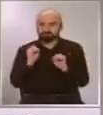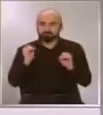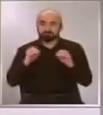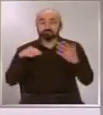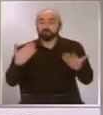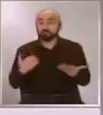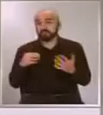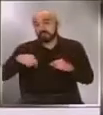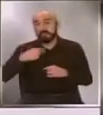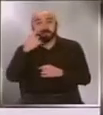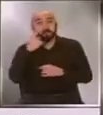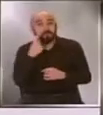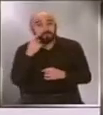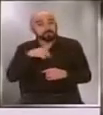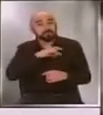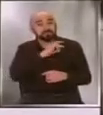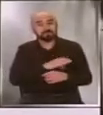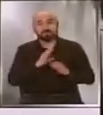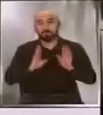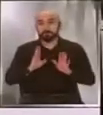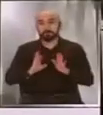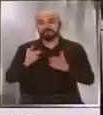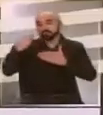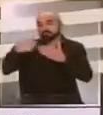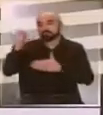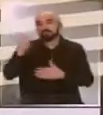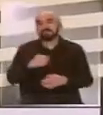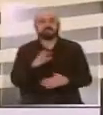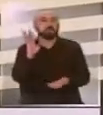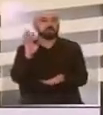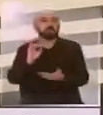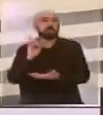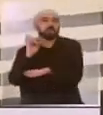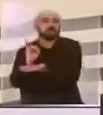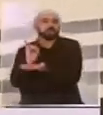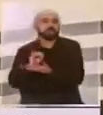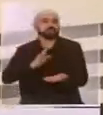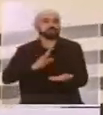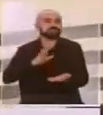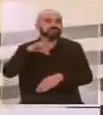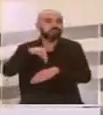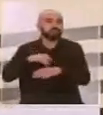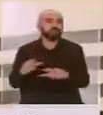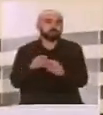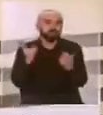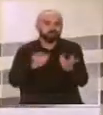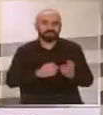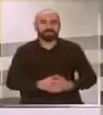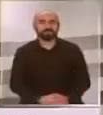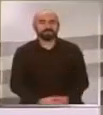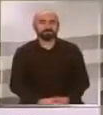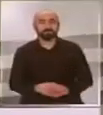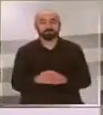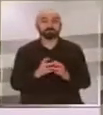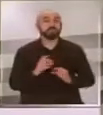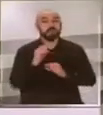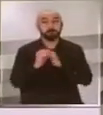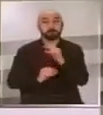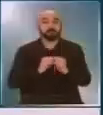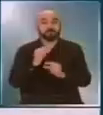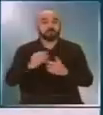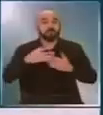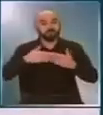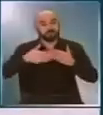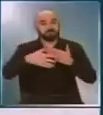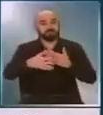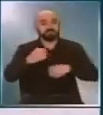país, esperan autorización del Instituto de Salud Pública. A medida que vaya ocurriendo y transcurriendo el tiempo,